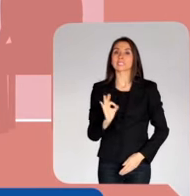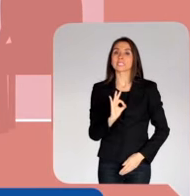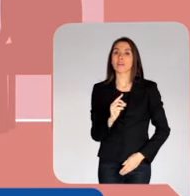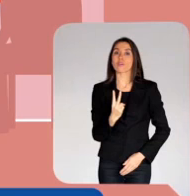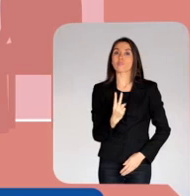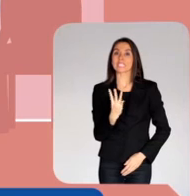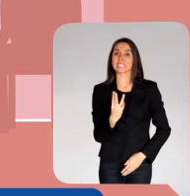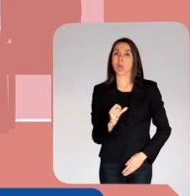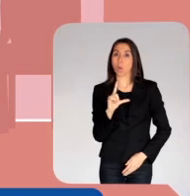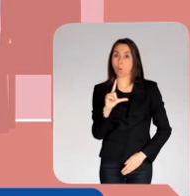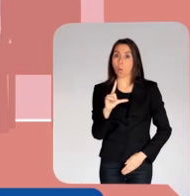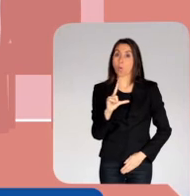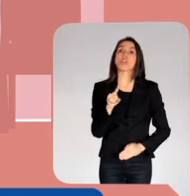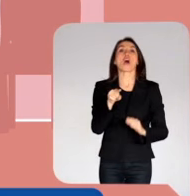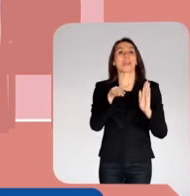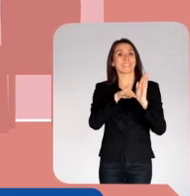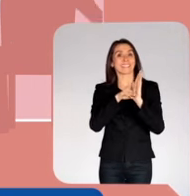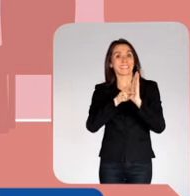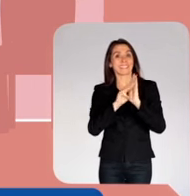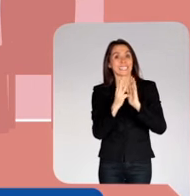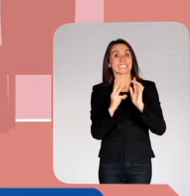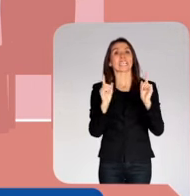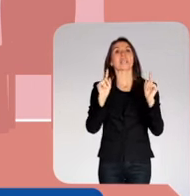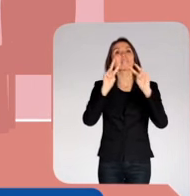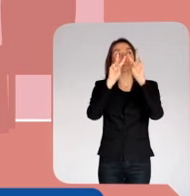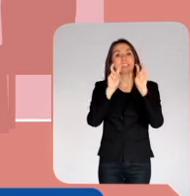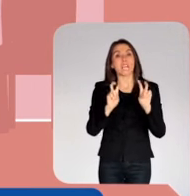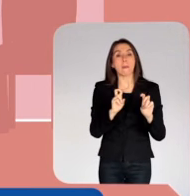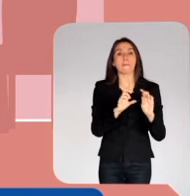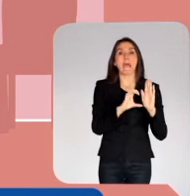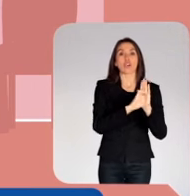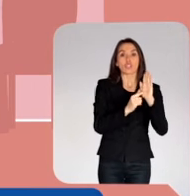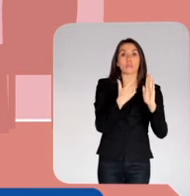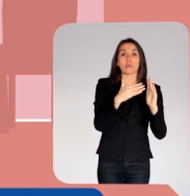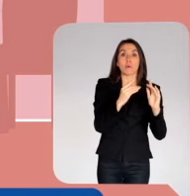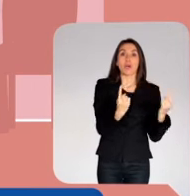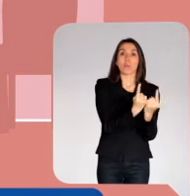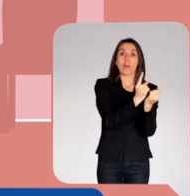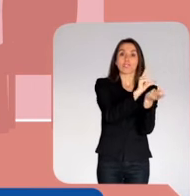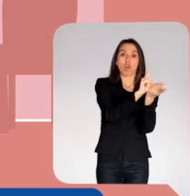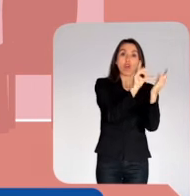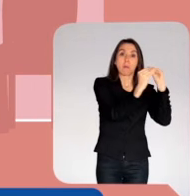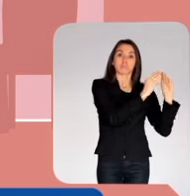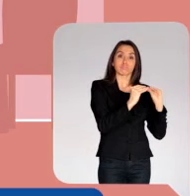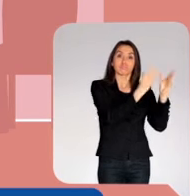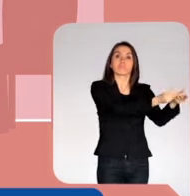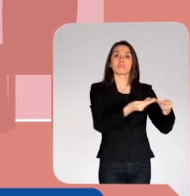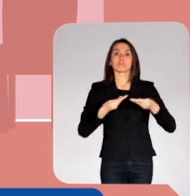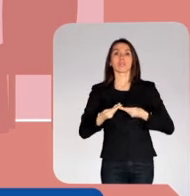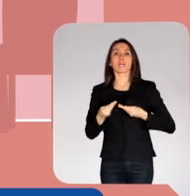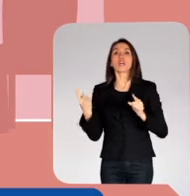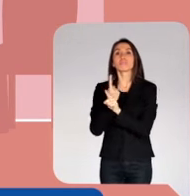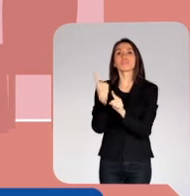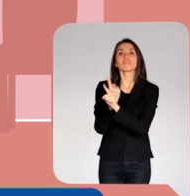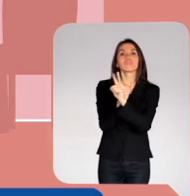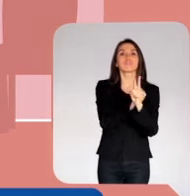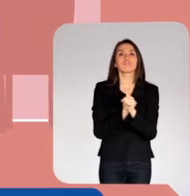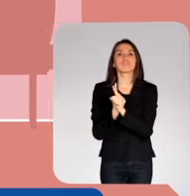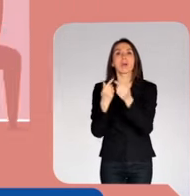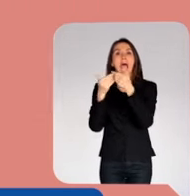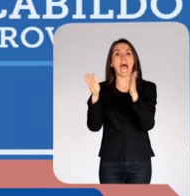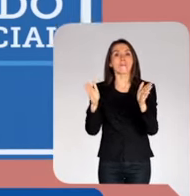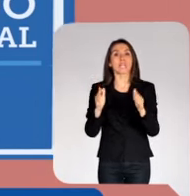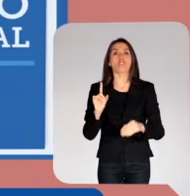de julio. Este nivel busca que los temas constitucionales prioritarios surgidos de los encuentros locales se manifiesten en una conversación